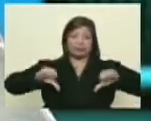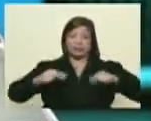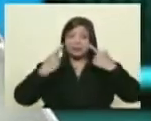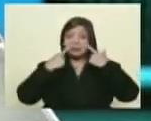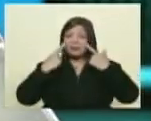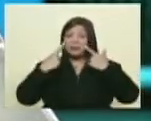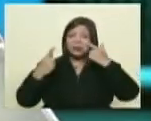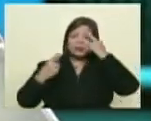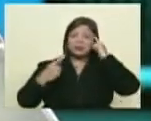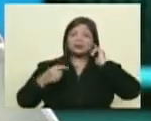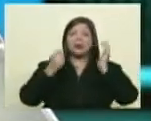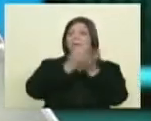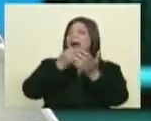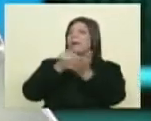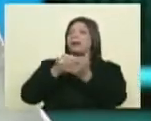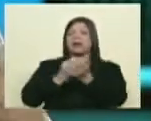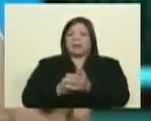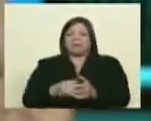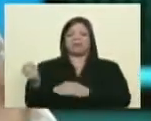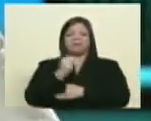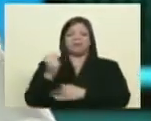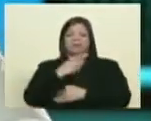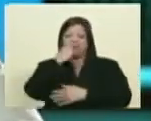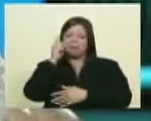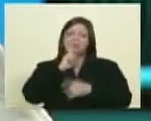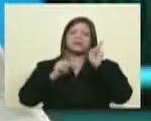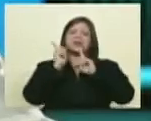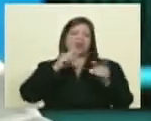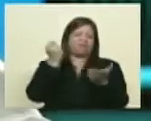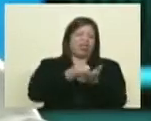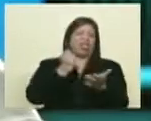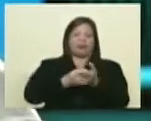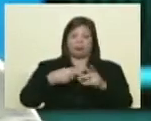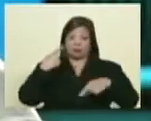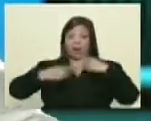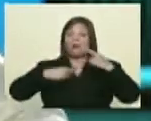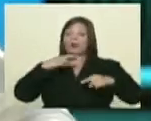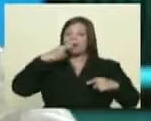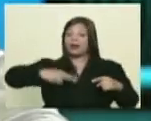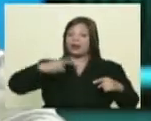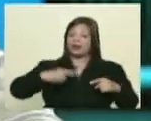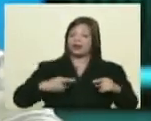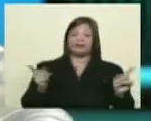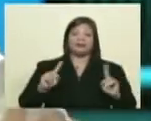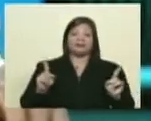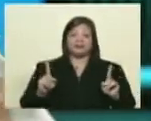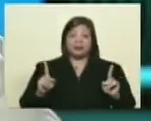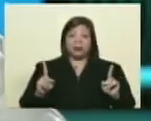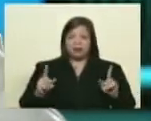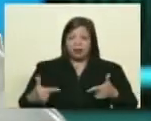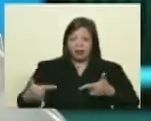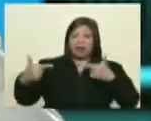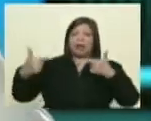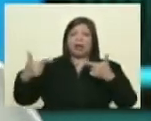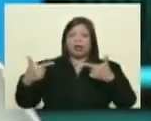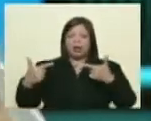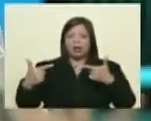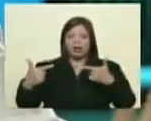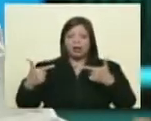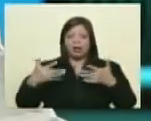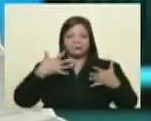tarifado la gran parte de los periodistas cuando se trata de hablar de realidades que ponen en disputa al status quo